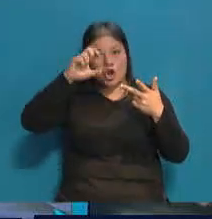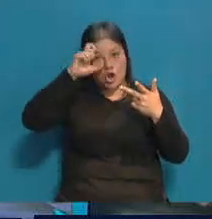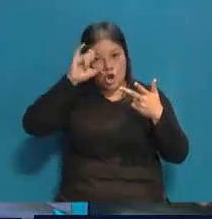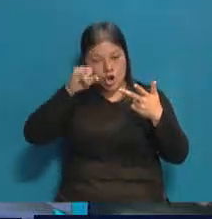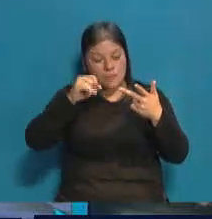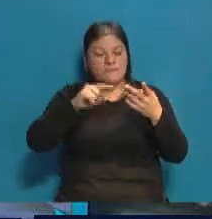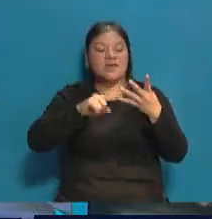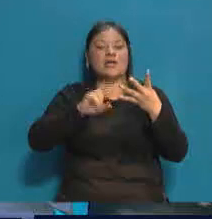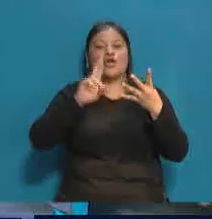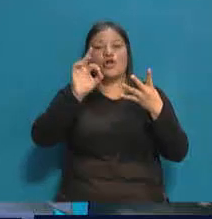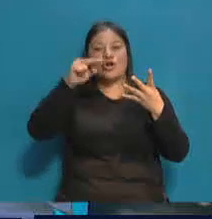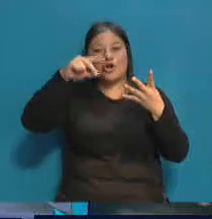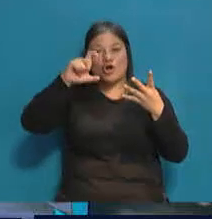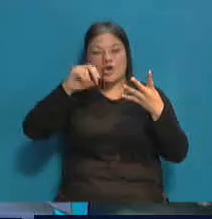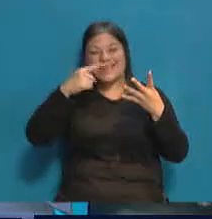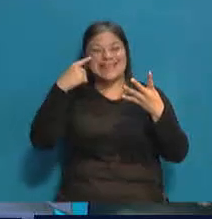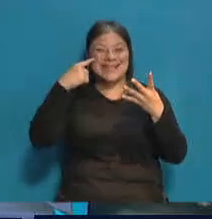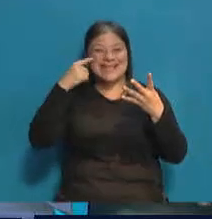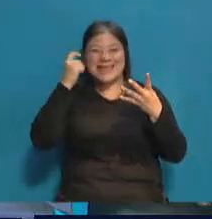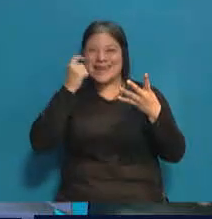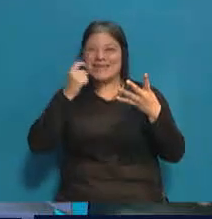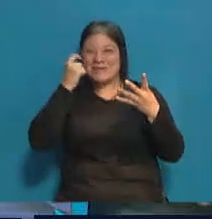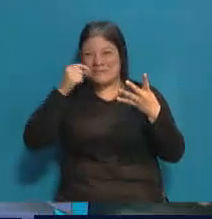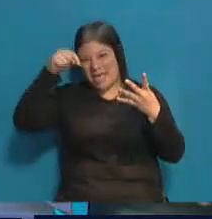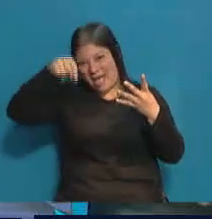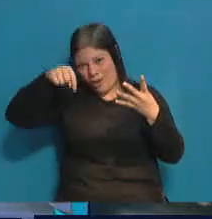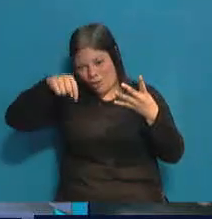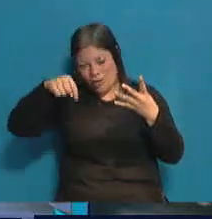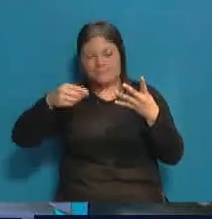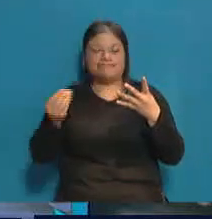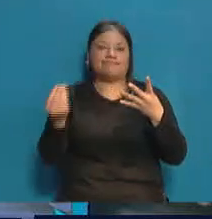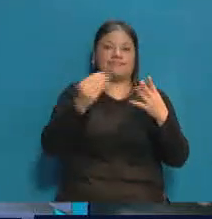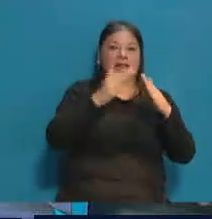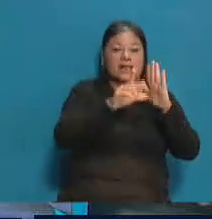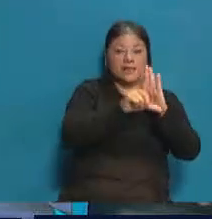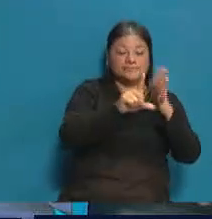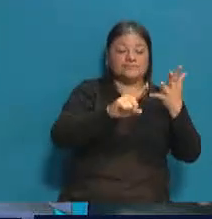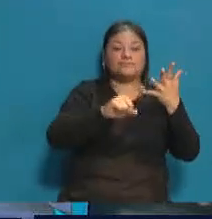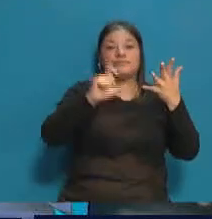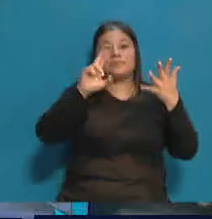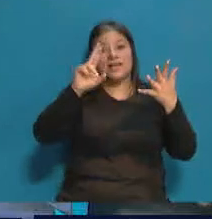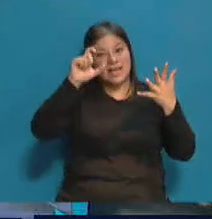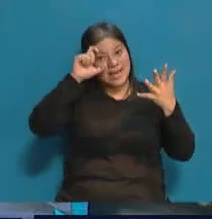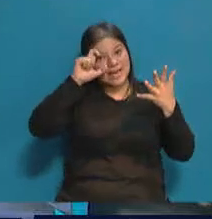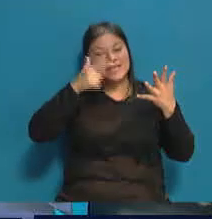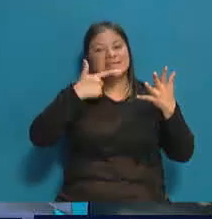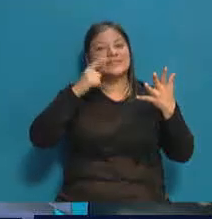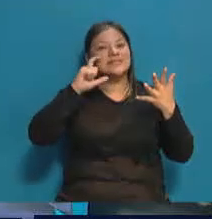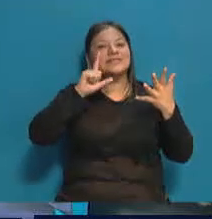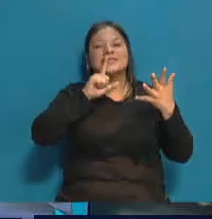intendente de Rivadavia. Una elección muy peleada allí, bueno, viene a la legislatura. Elisabeth Cresitelli, Raúl Vilas,